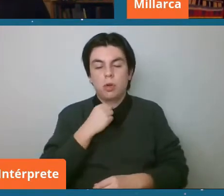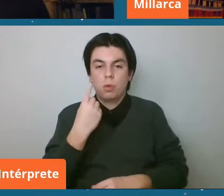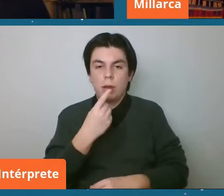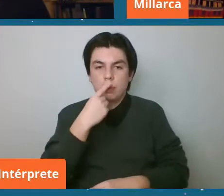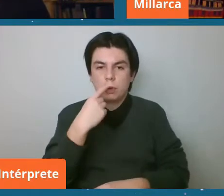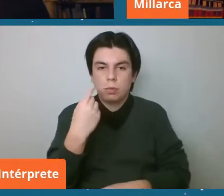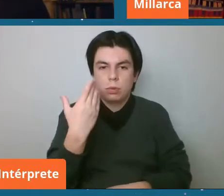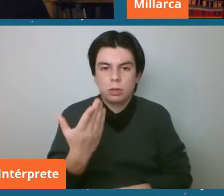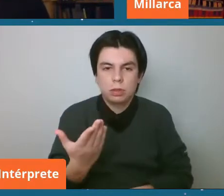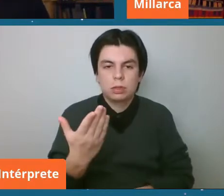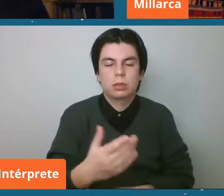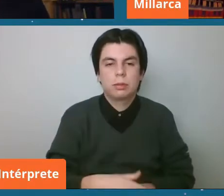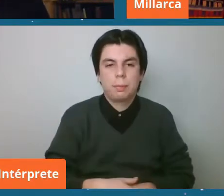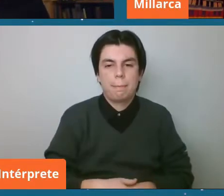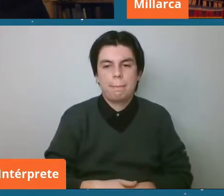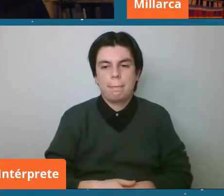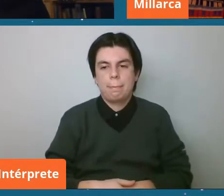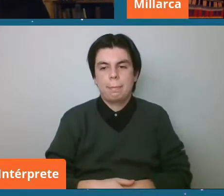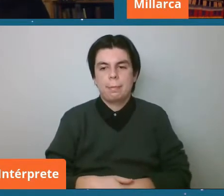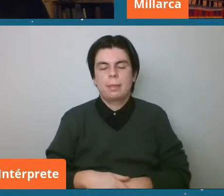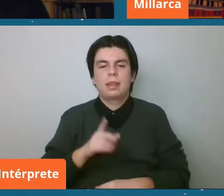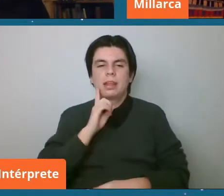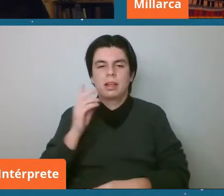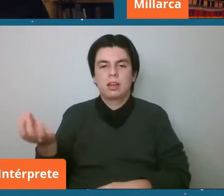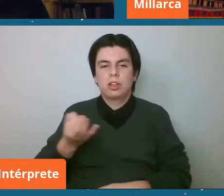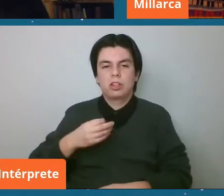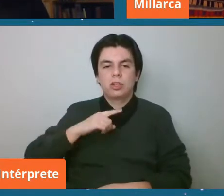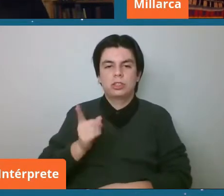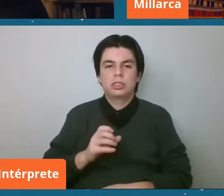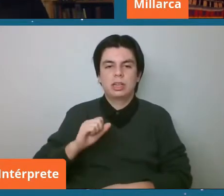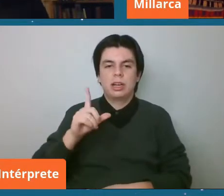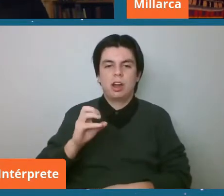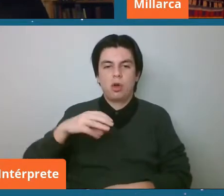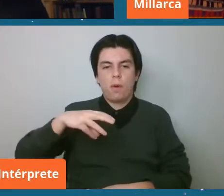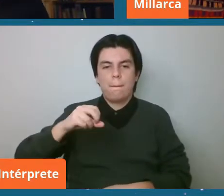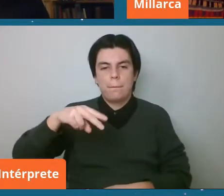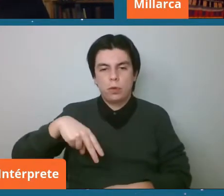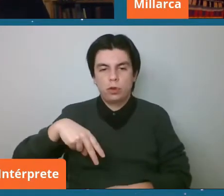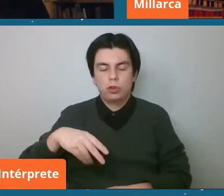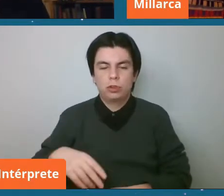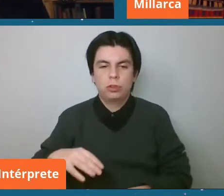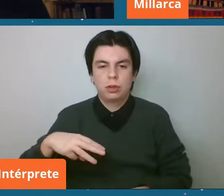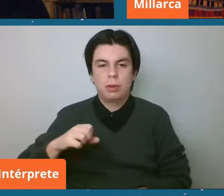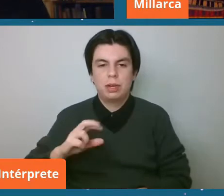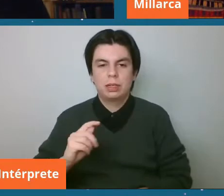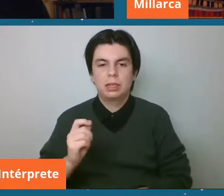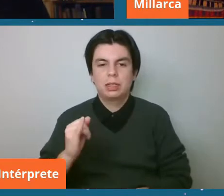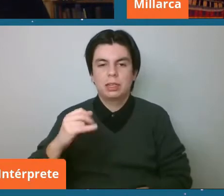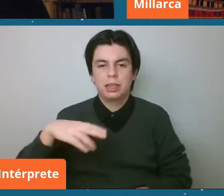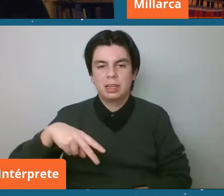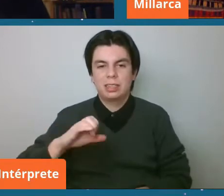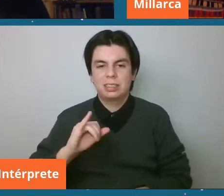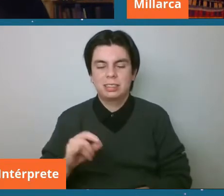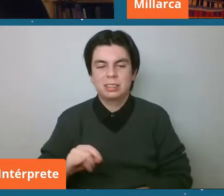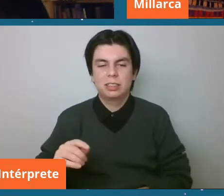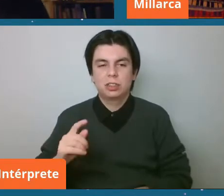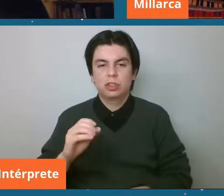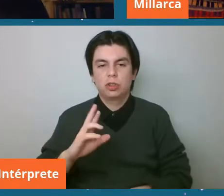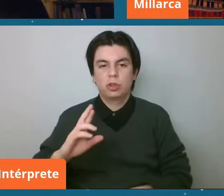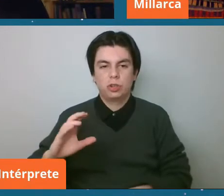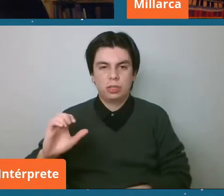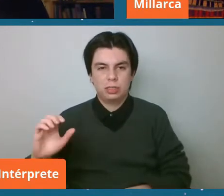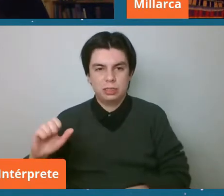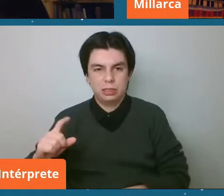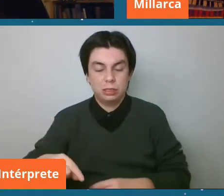nos hace Salomón Martínez Torres que dice los asteroides del cinturón